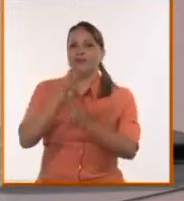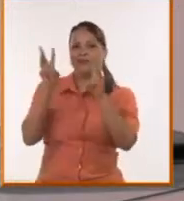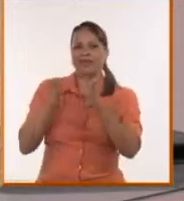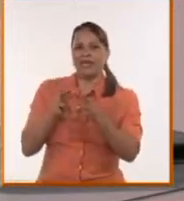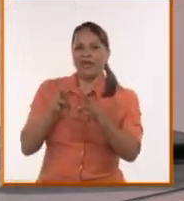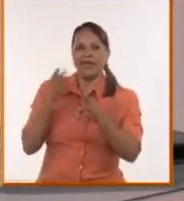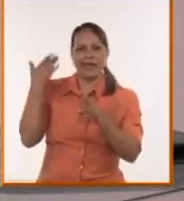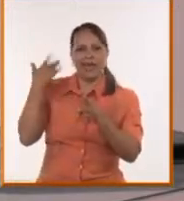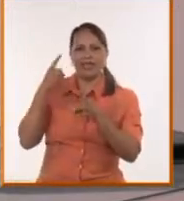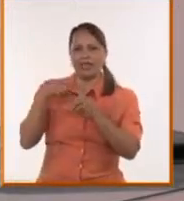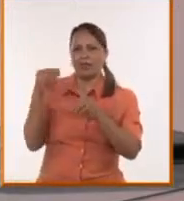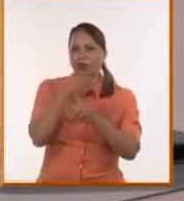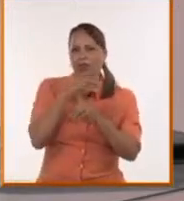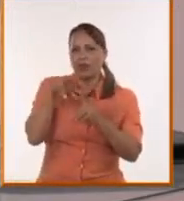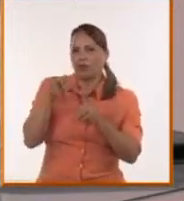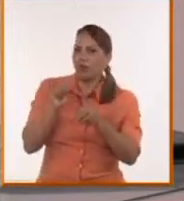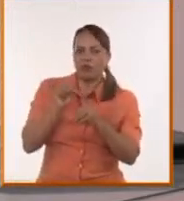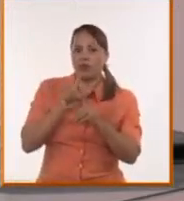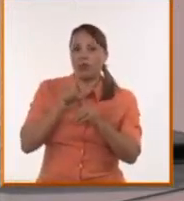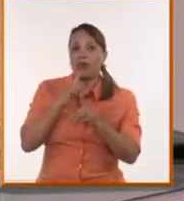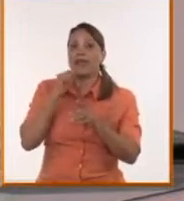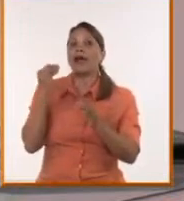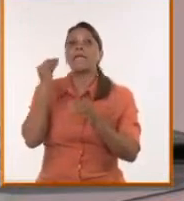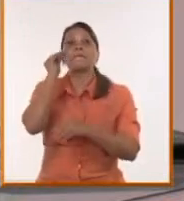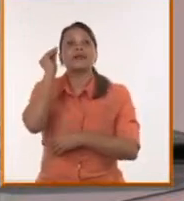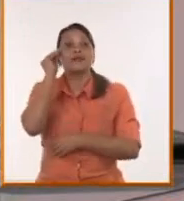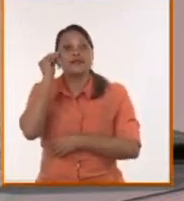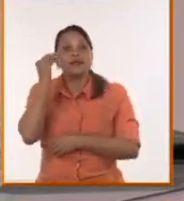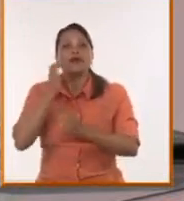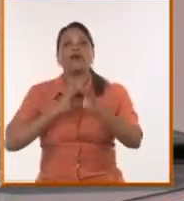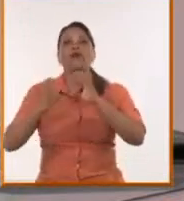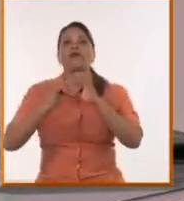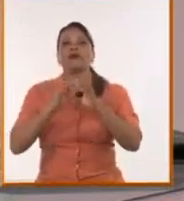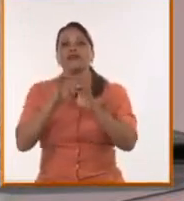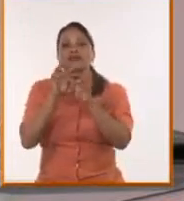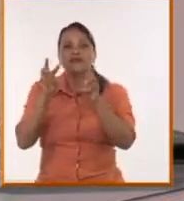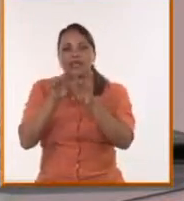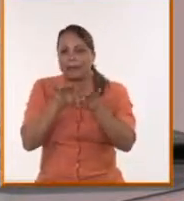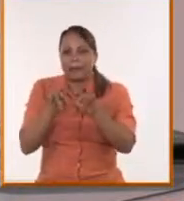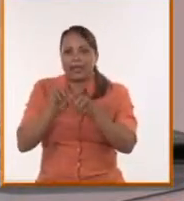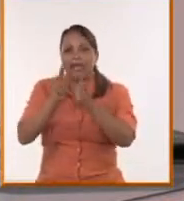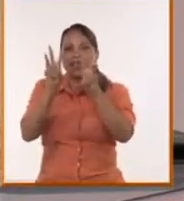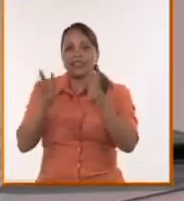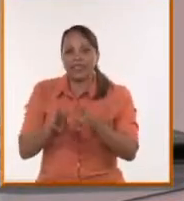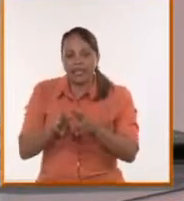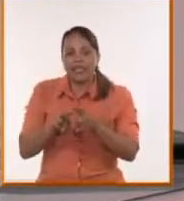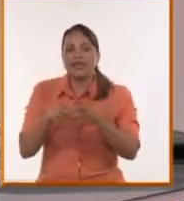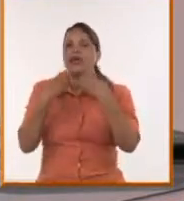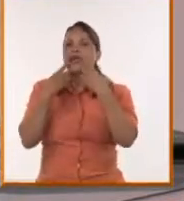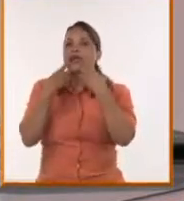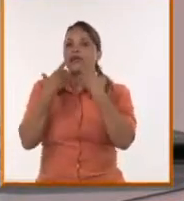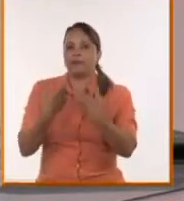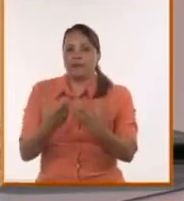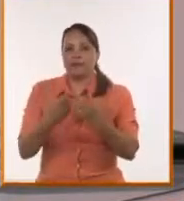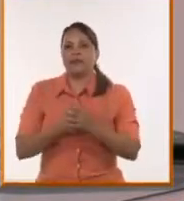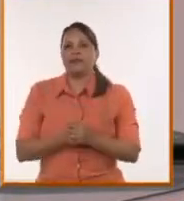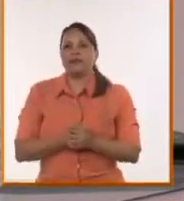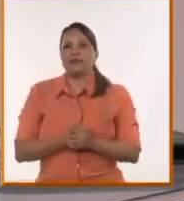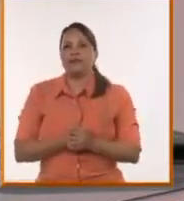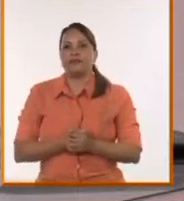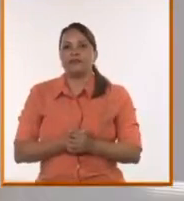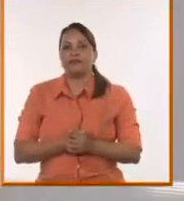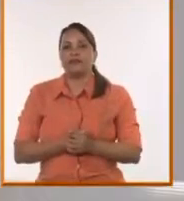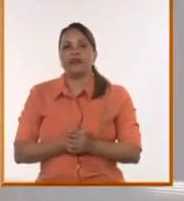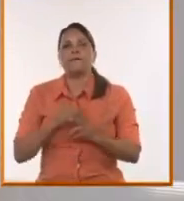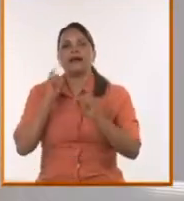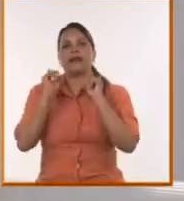Es un hombre que aprendió de la comunicación y ha aprendido del valor de la comunicación para hacer política. Pero